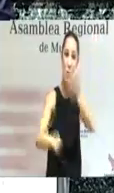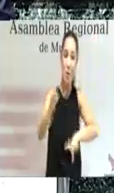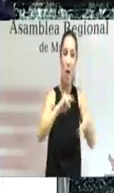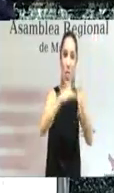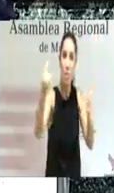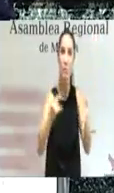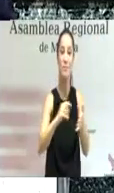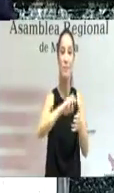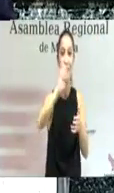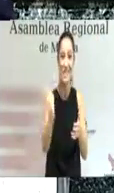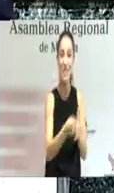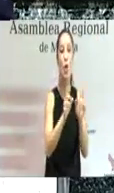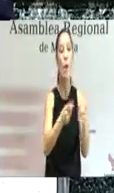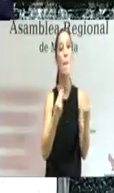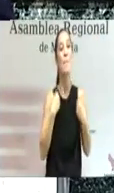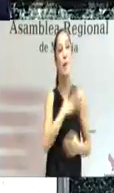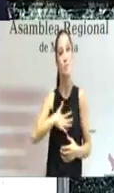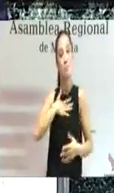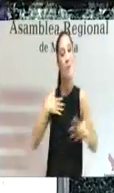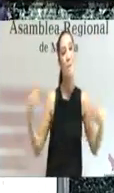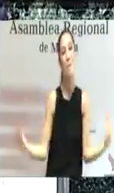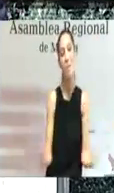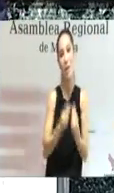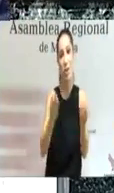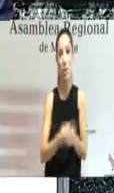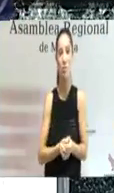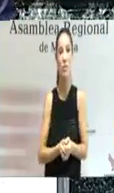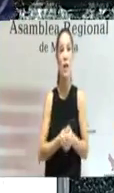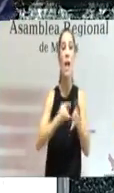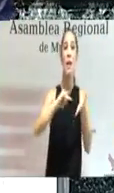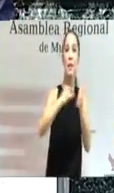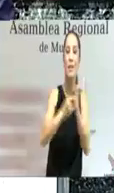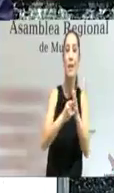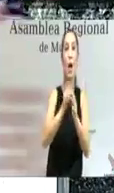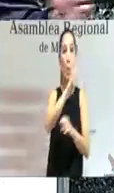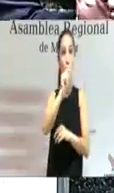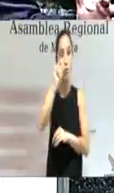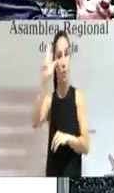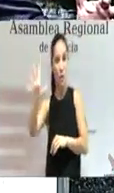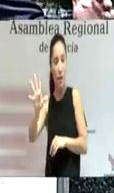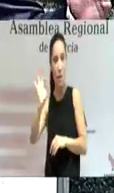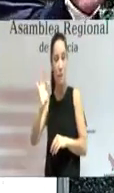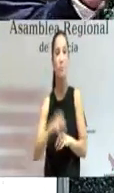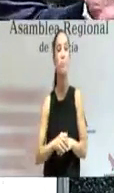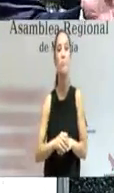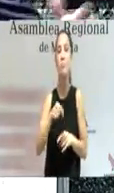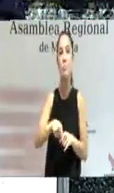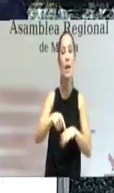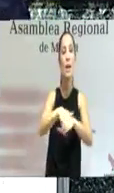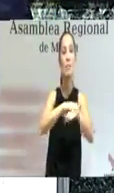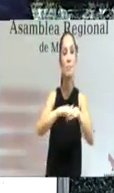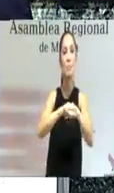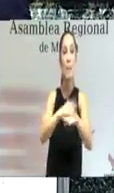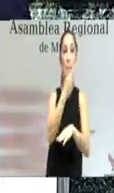tecnológico para la calidad de vida queremos ser ejemplo de la estrategia 4.0 pasar esta legislatura de 20